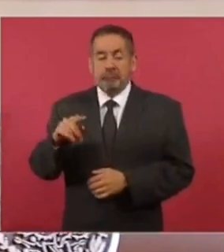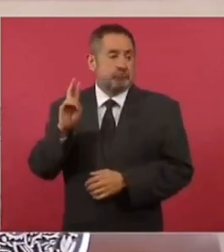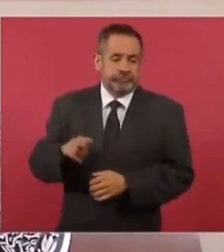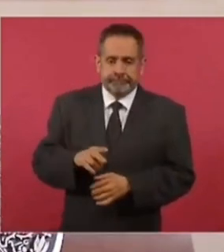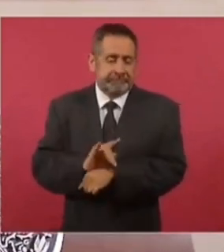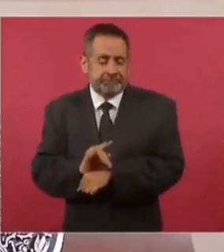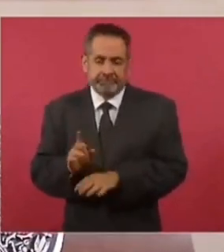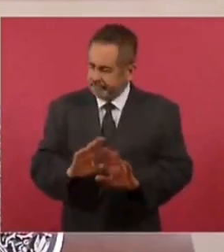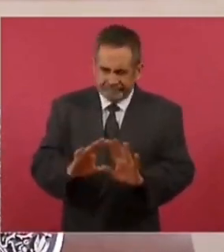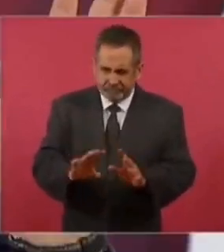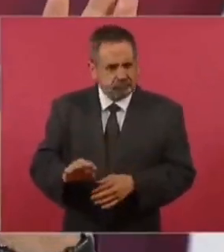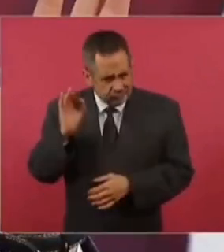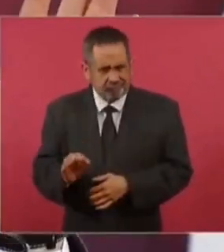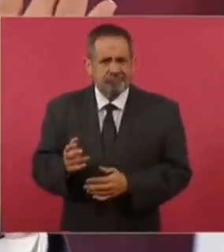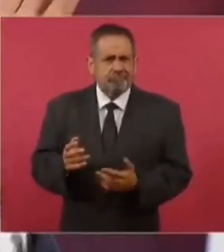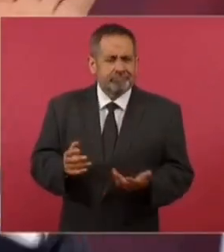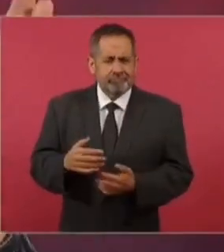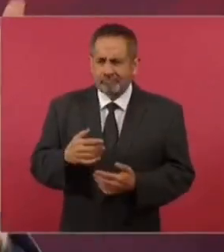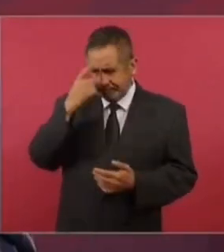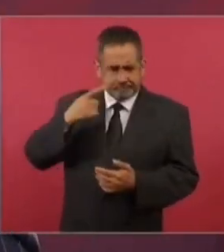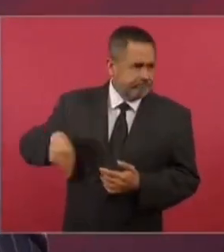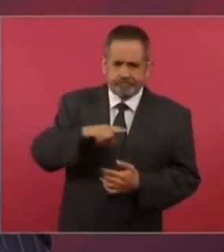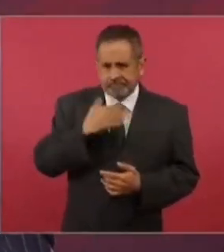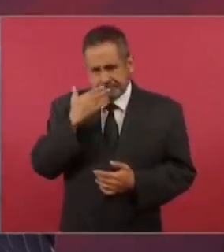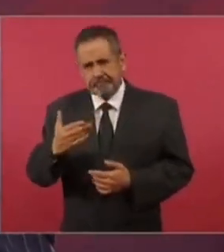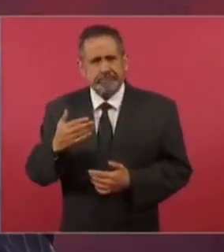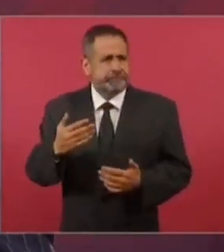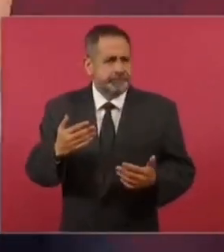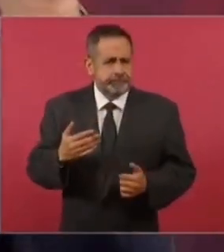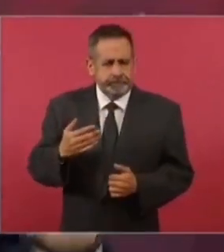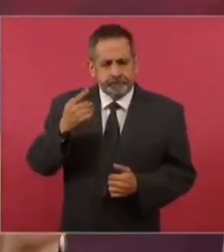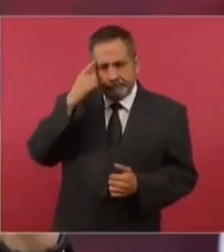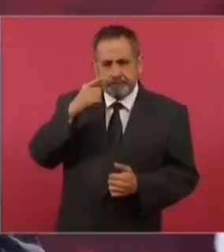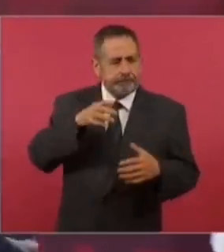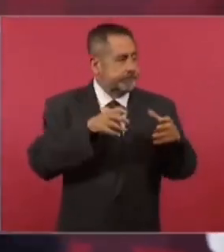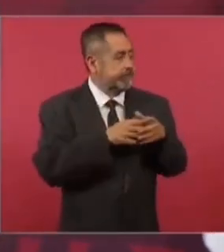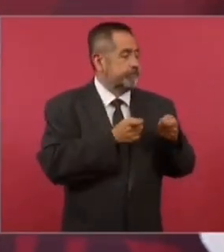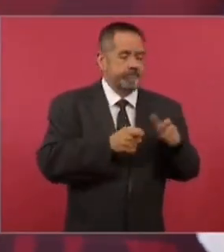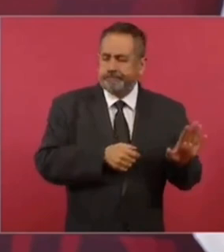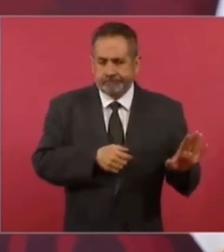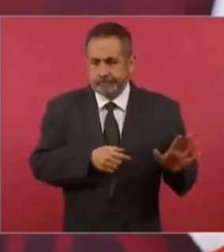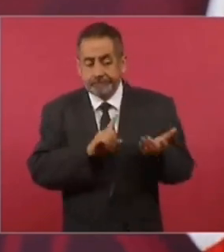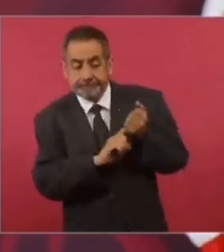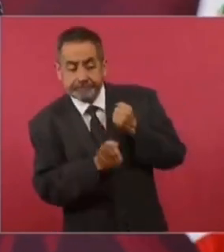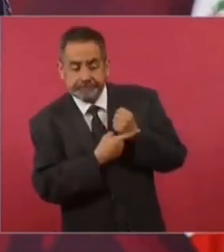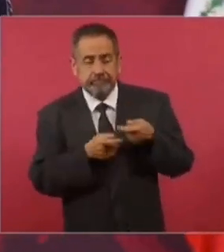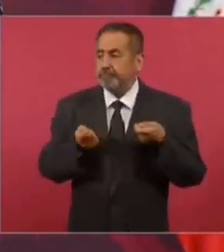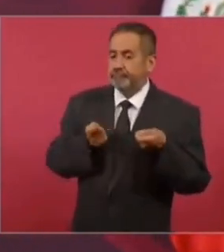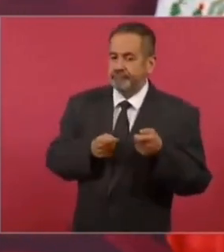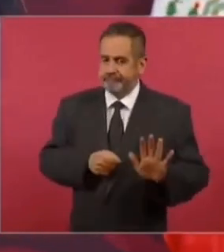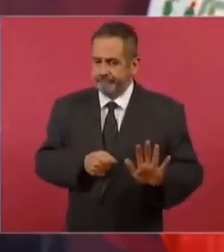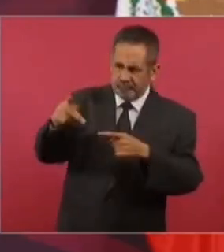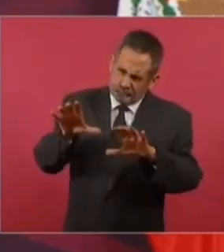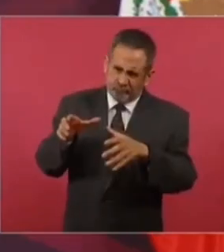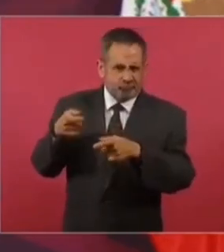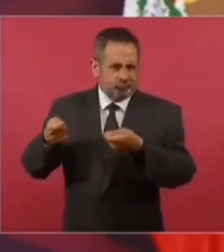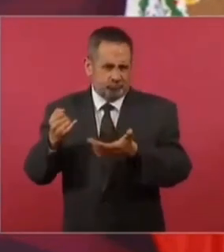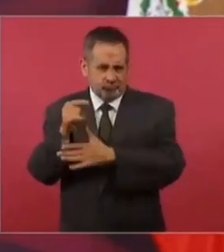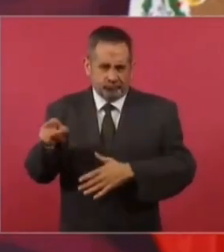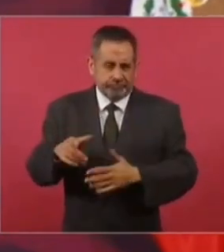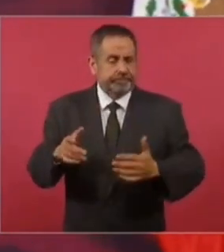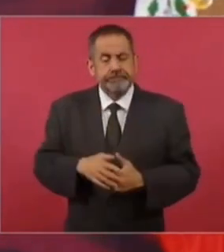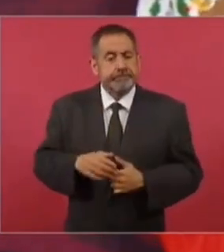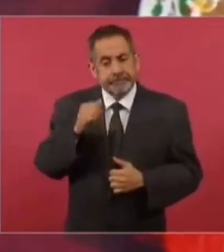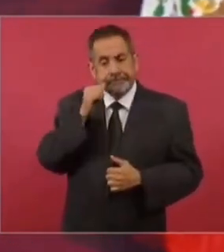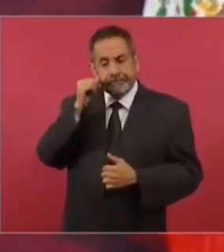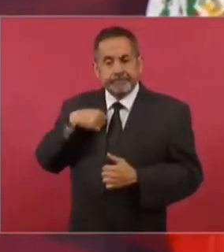y que tengamos en realidad una oligarquía, el gobierno de los de arriba, de la minoría, de los ricos. Entonces, ayer puse